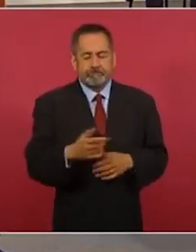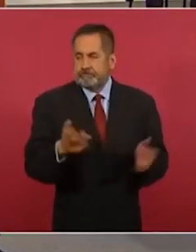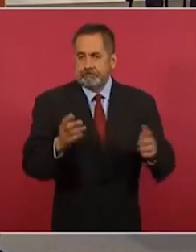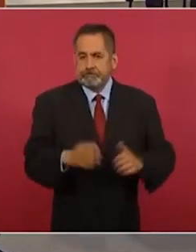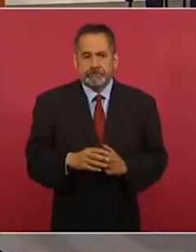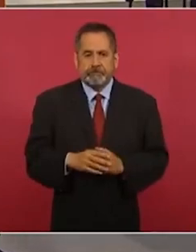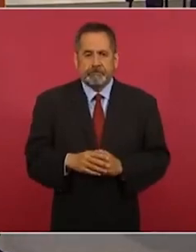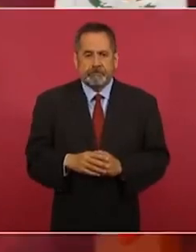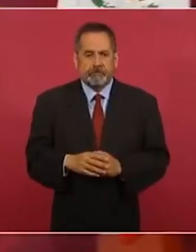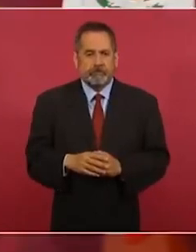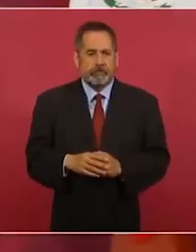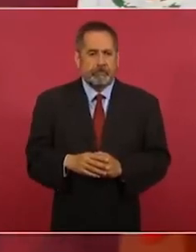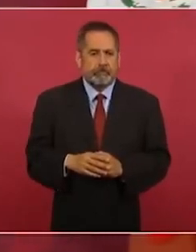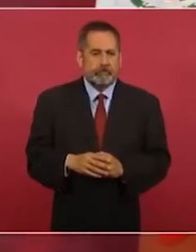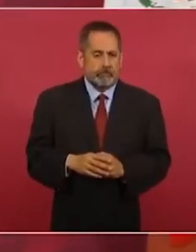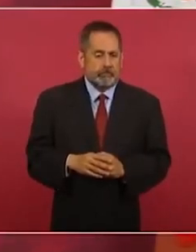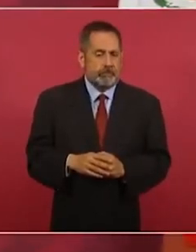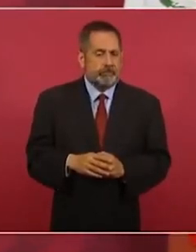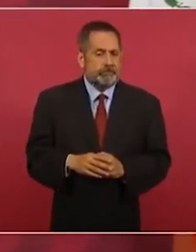hay más